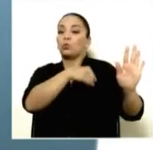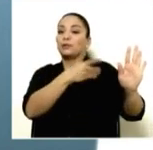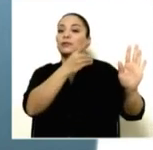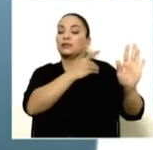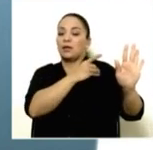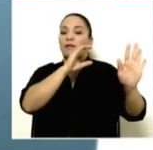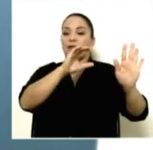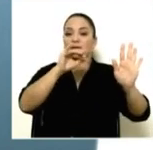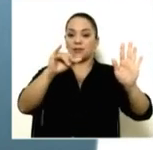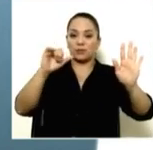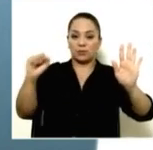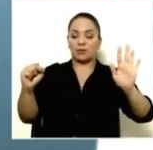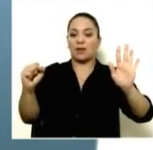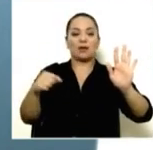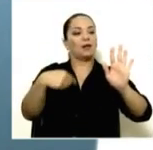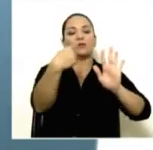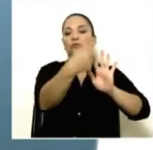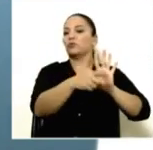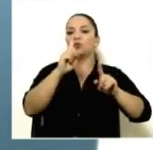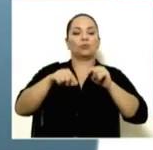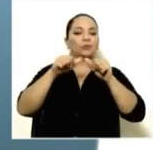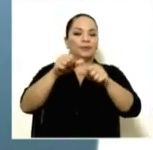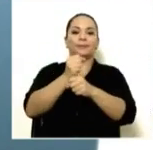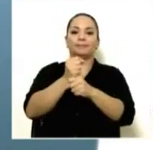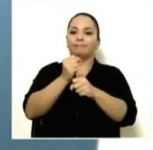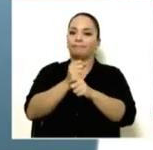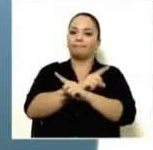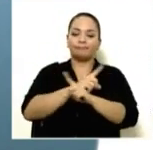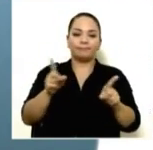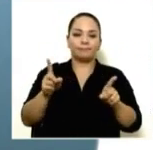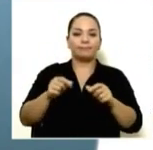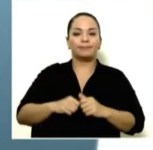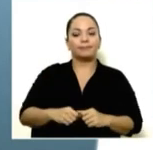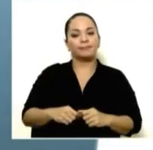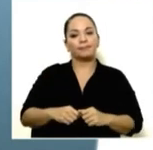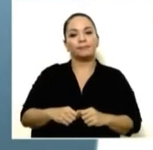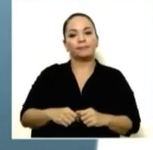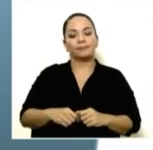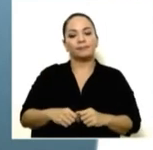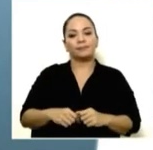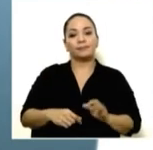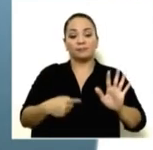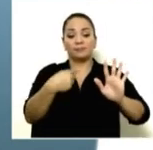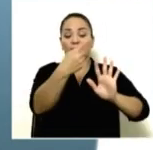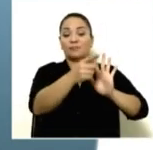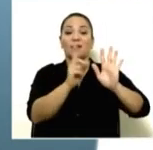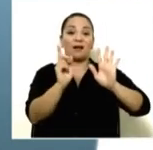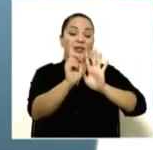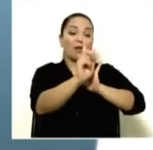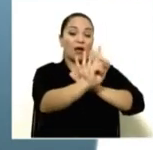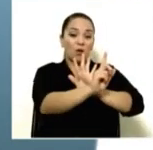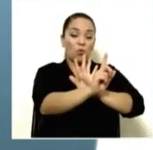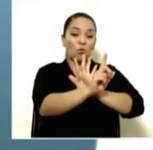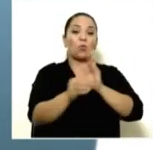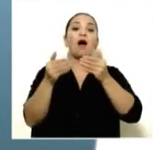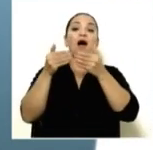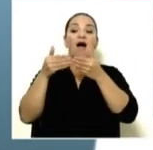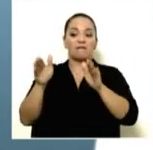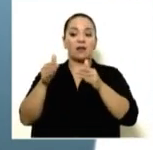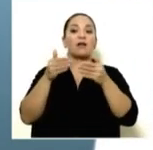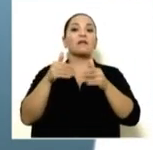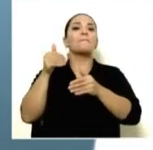Directiva de la Caja Costarricense de Seguro Social, abrirles órganos directores,